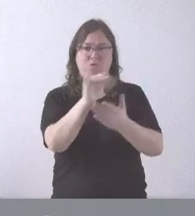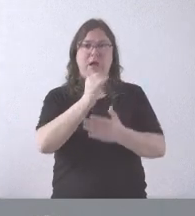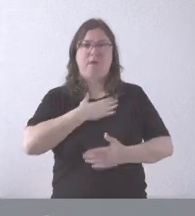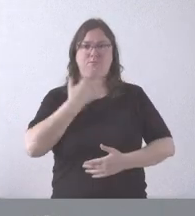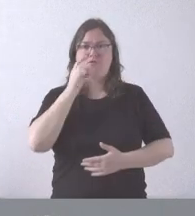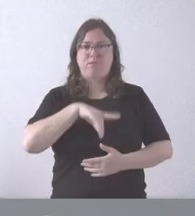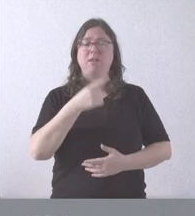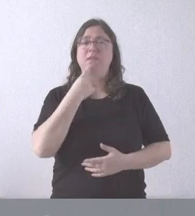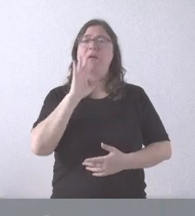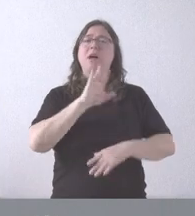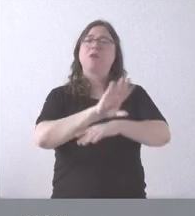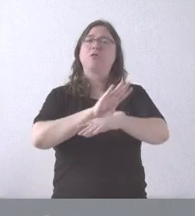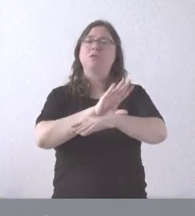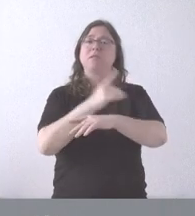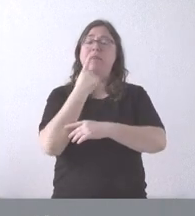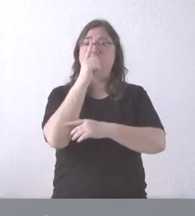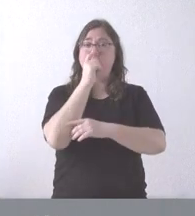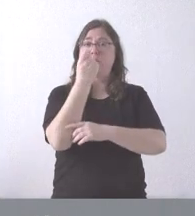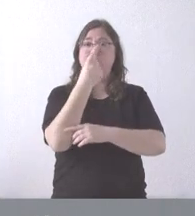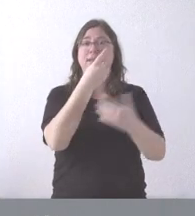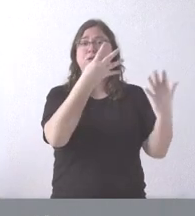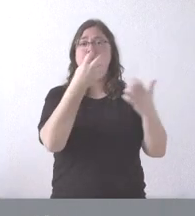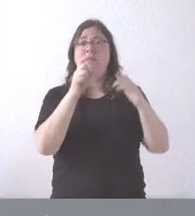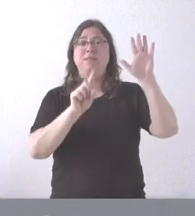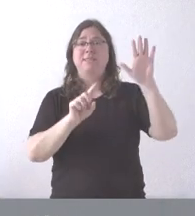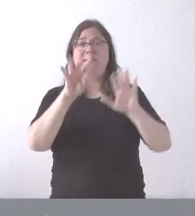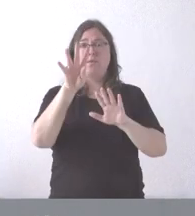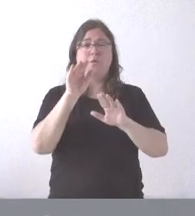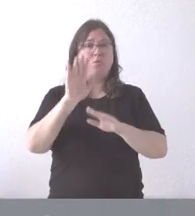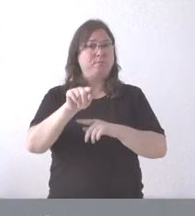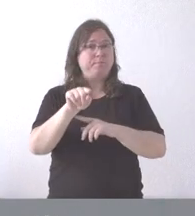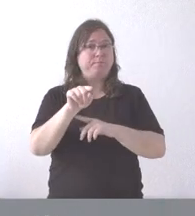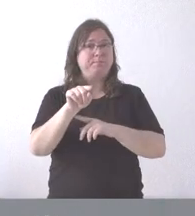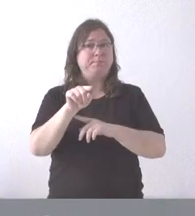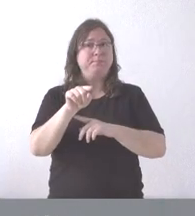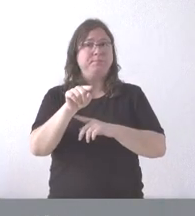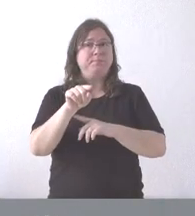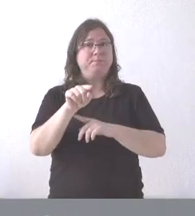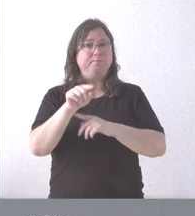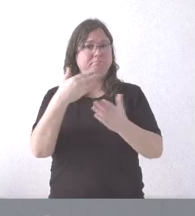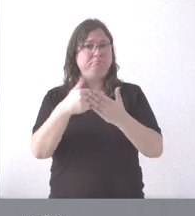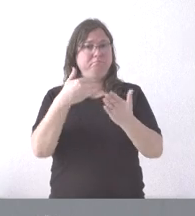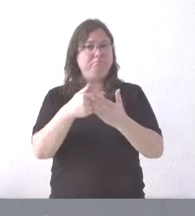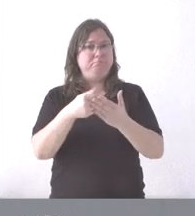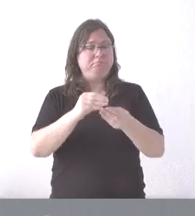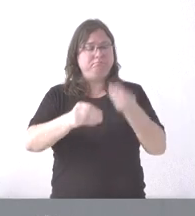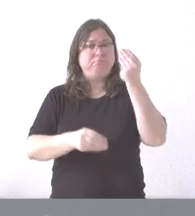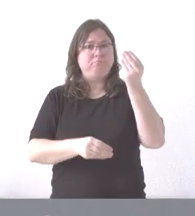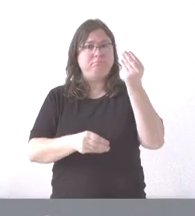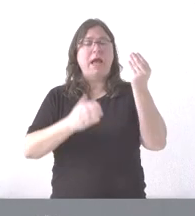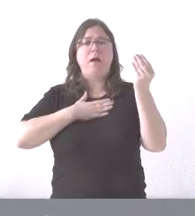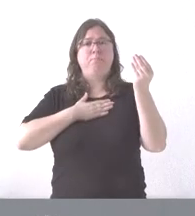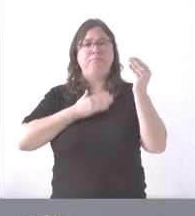Nos comentaba el consejero que desde el año 1964 está certificado documentalmente la